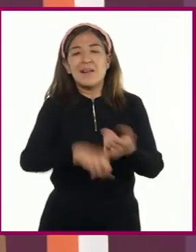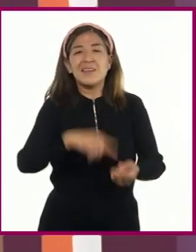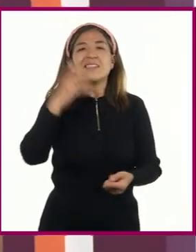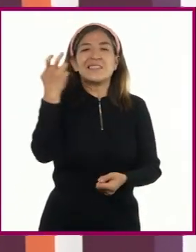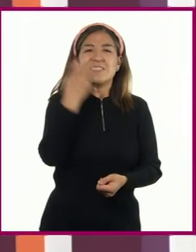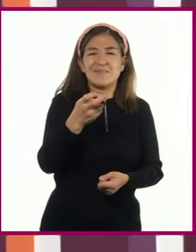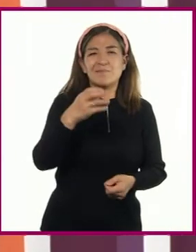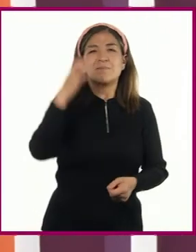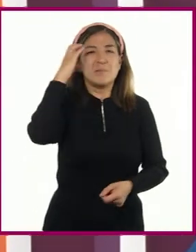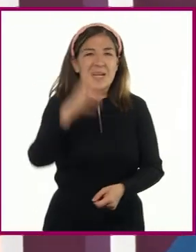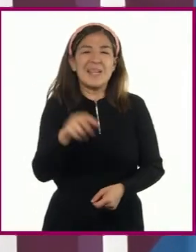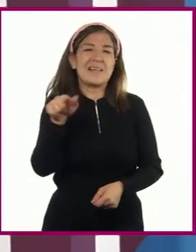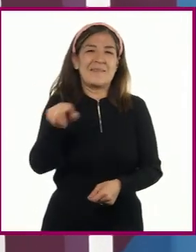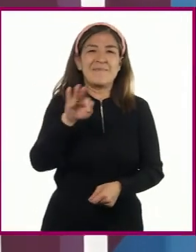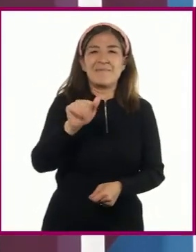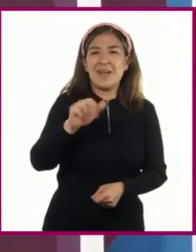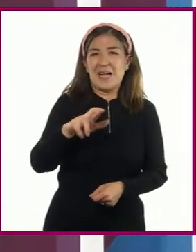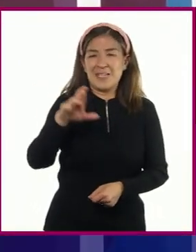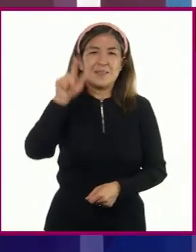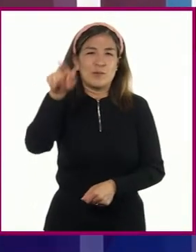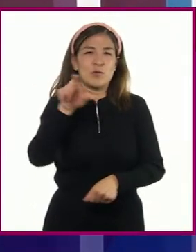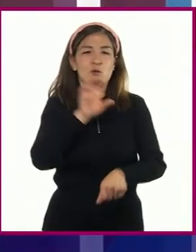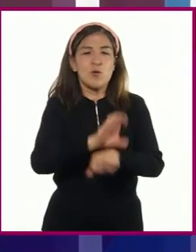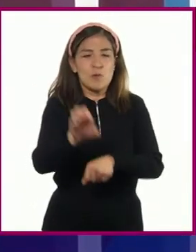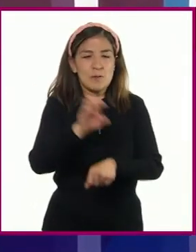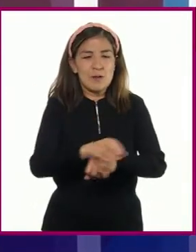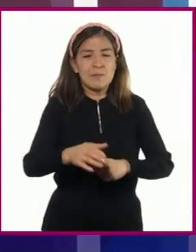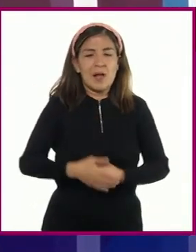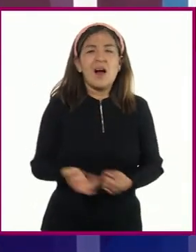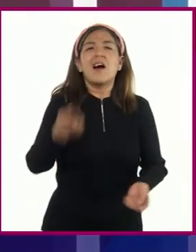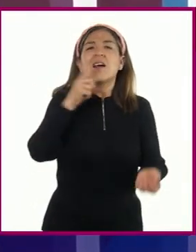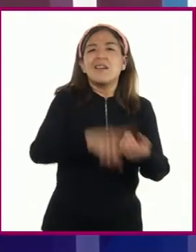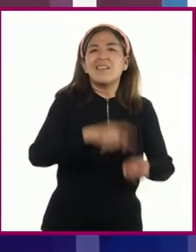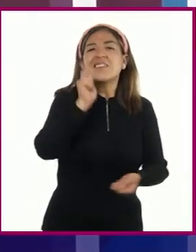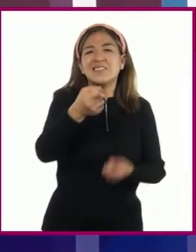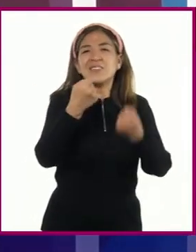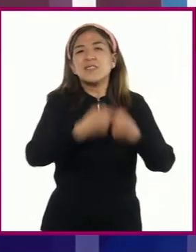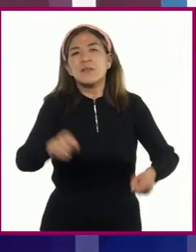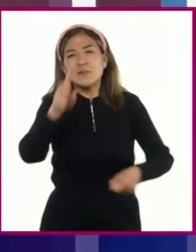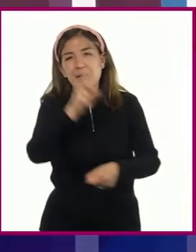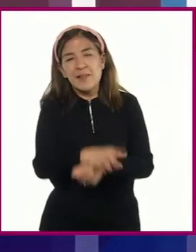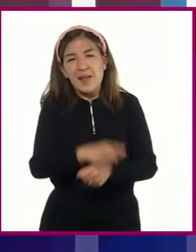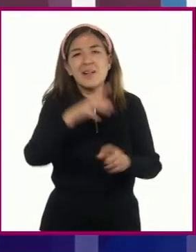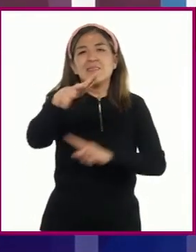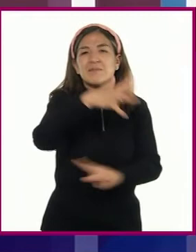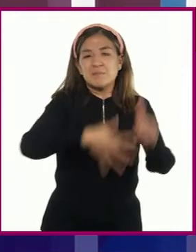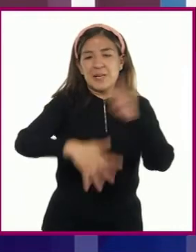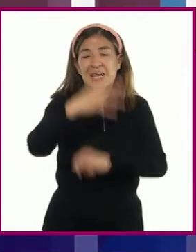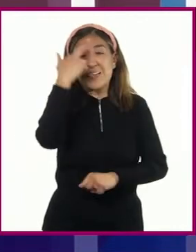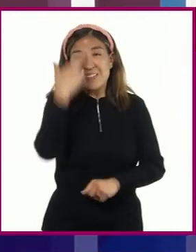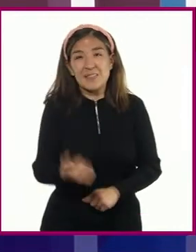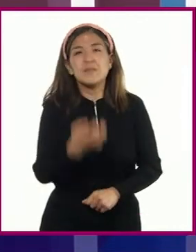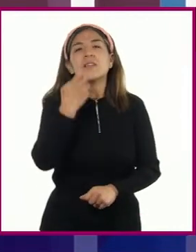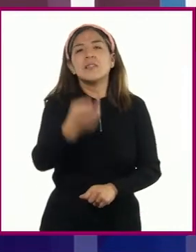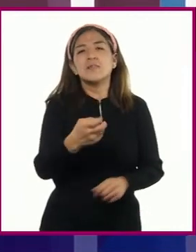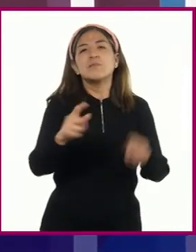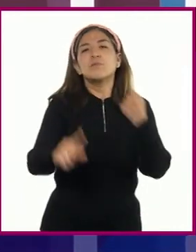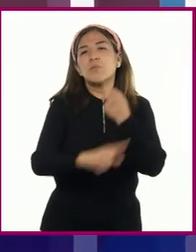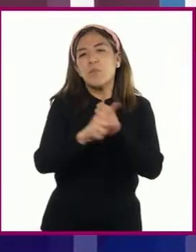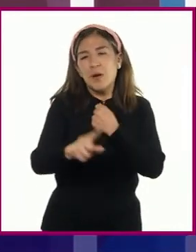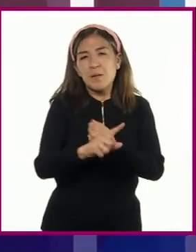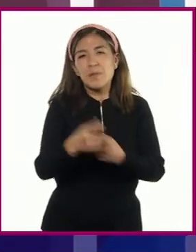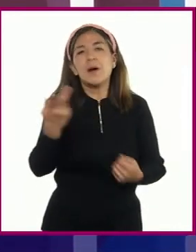como en el caso de las FARC en Colombia, suelen arraigarse en la sociedad y prolongarse por factores estructurales